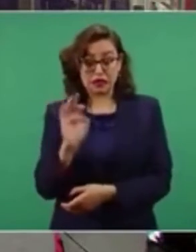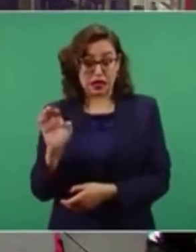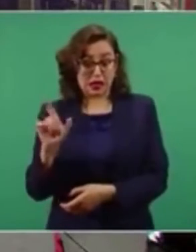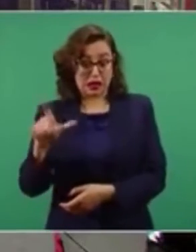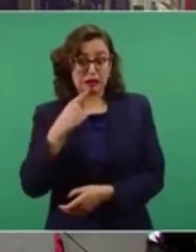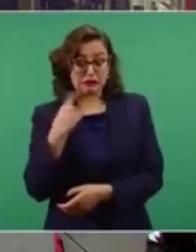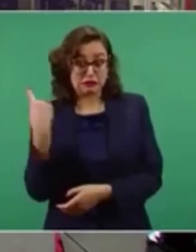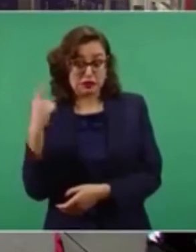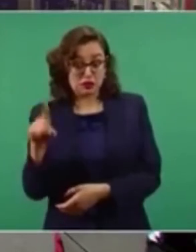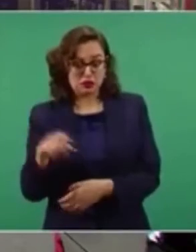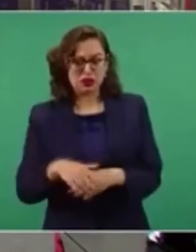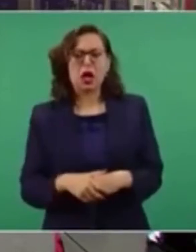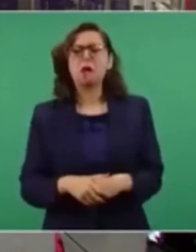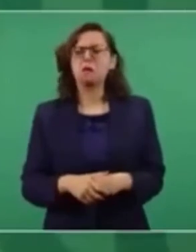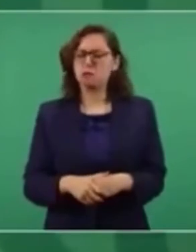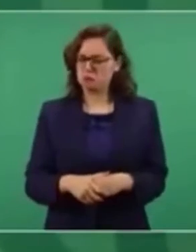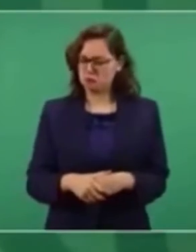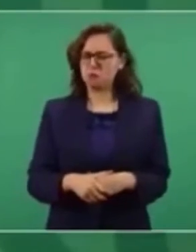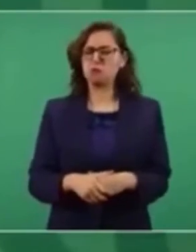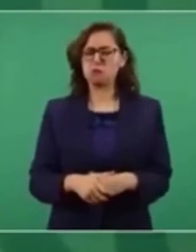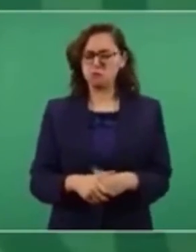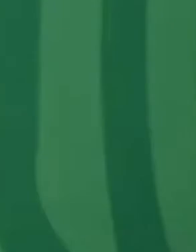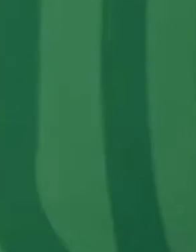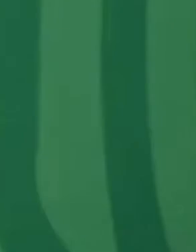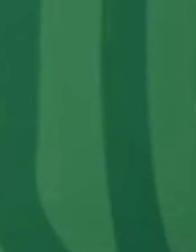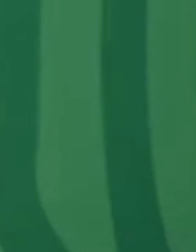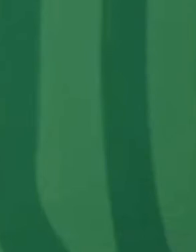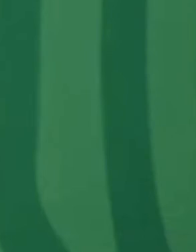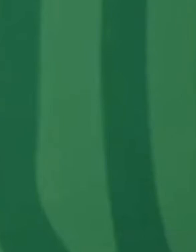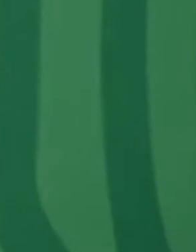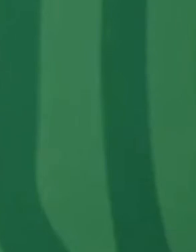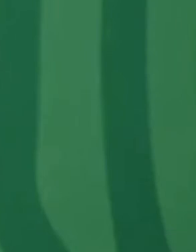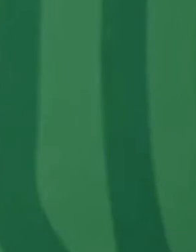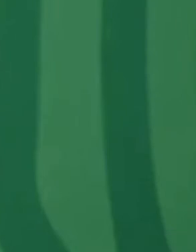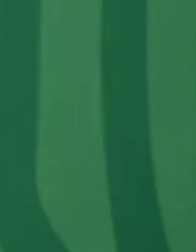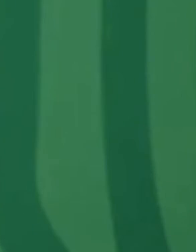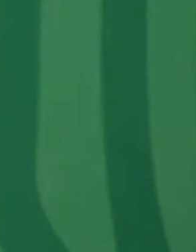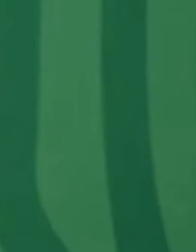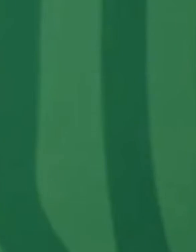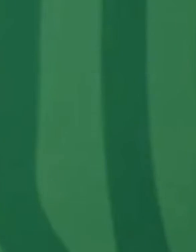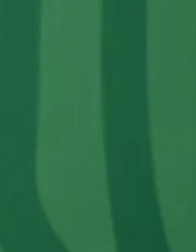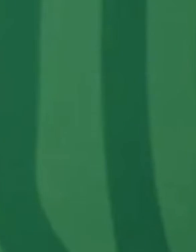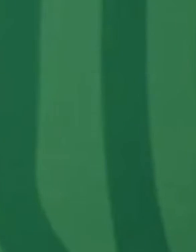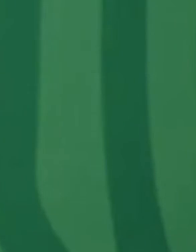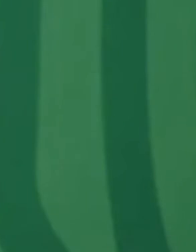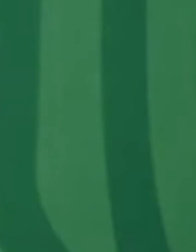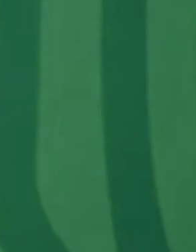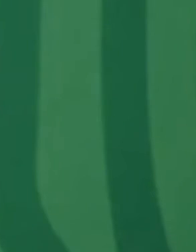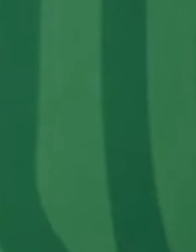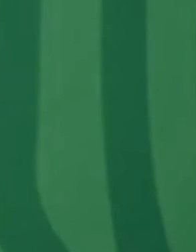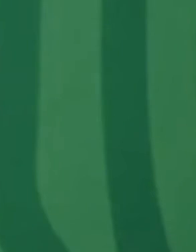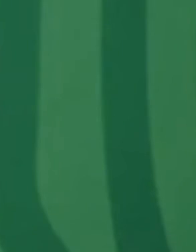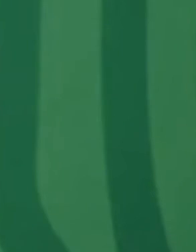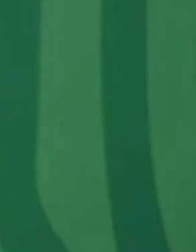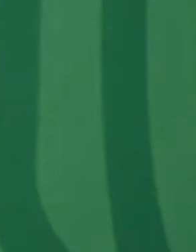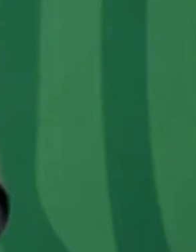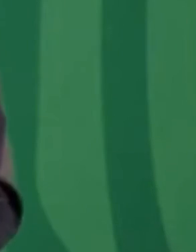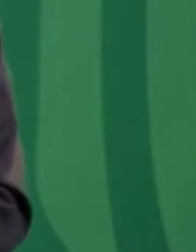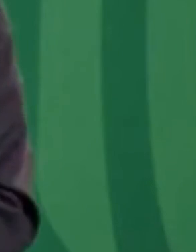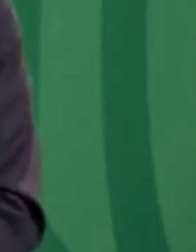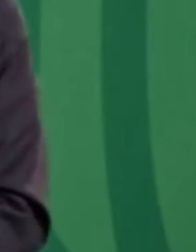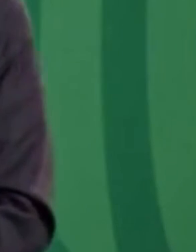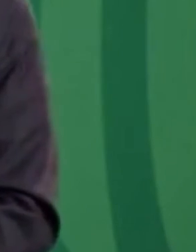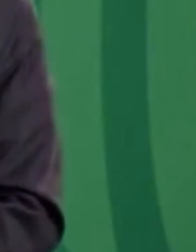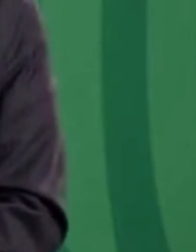Sí, si él dice que lo que yo estoy diciendo no es cierto, él estaría en su